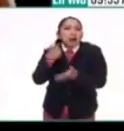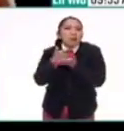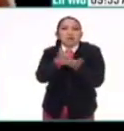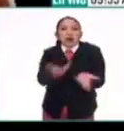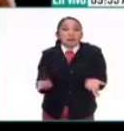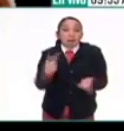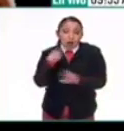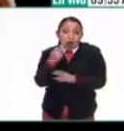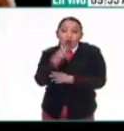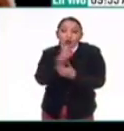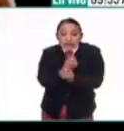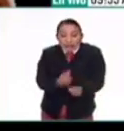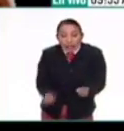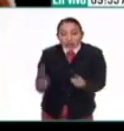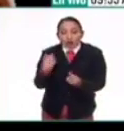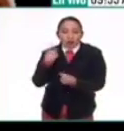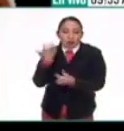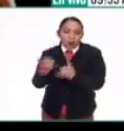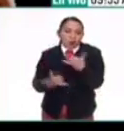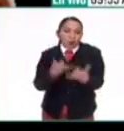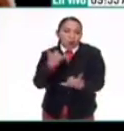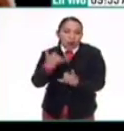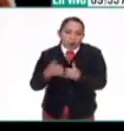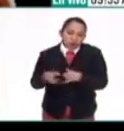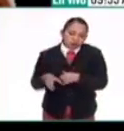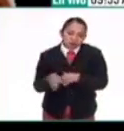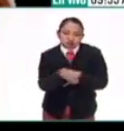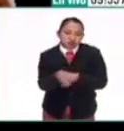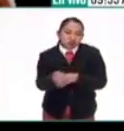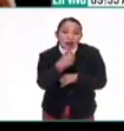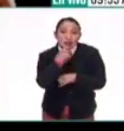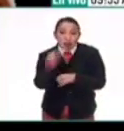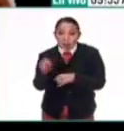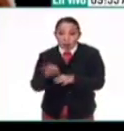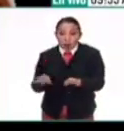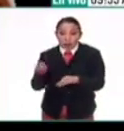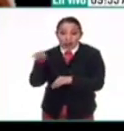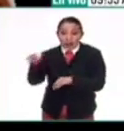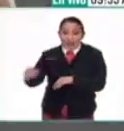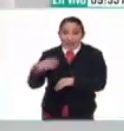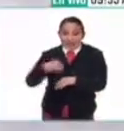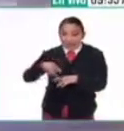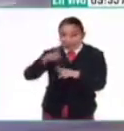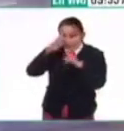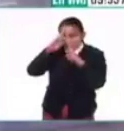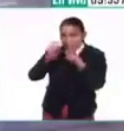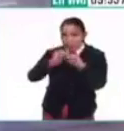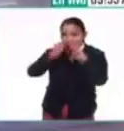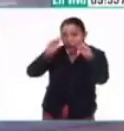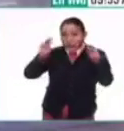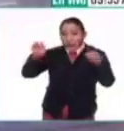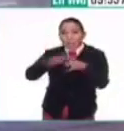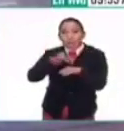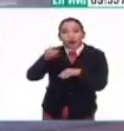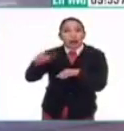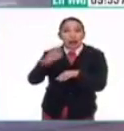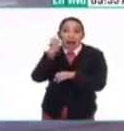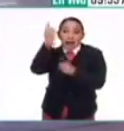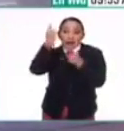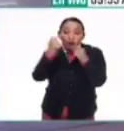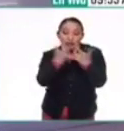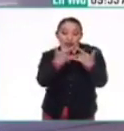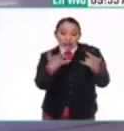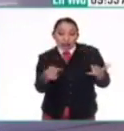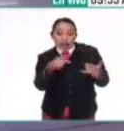pero por lo menos los niños sí lo tenían como juguete. Y los niños son muy importantes en los rituales de montaña porque según algunas